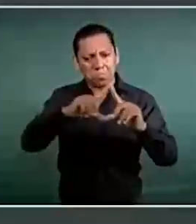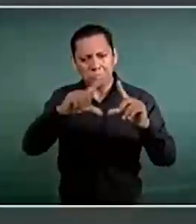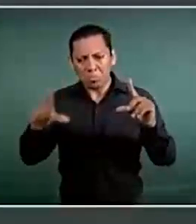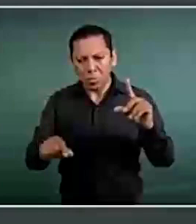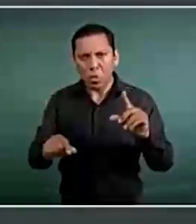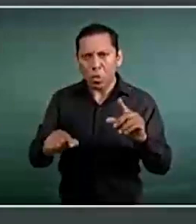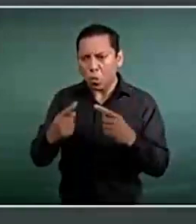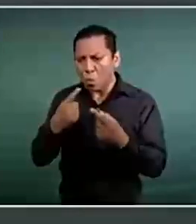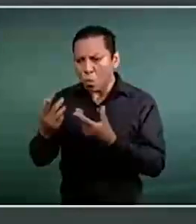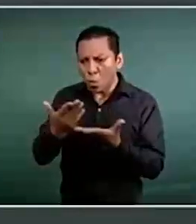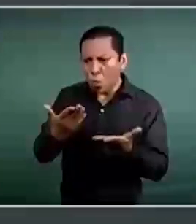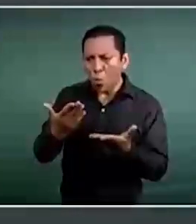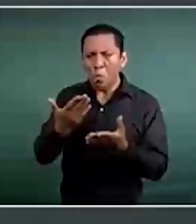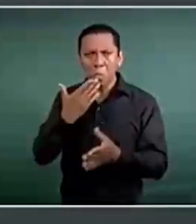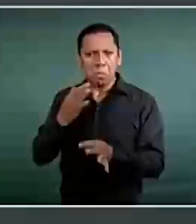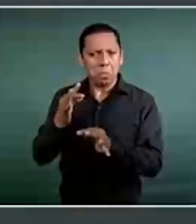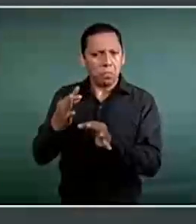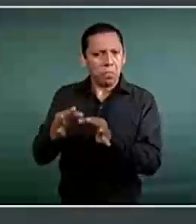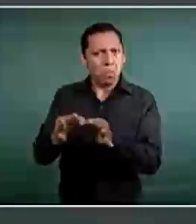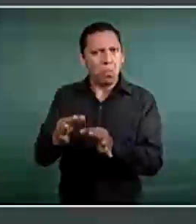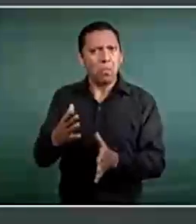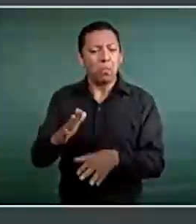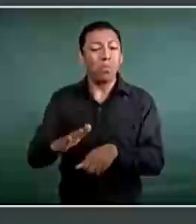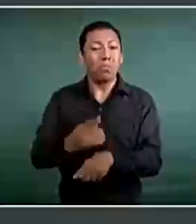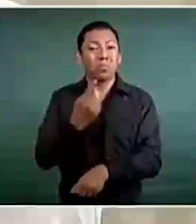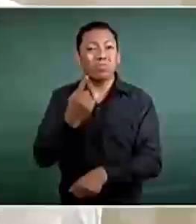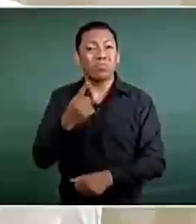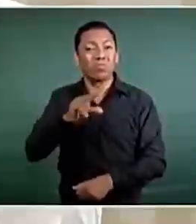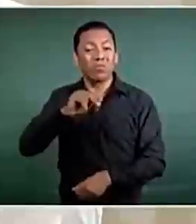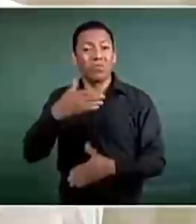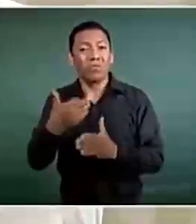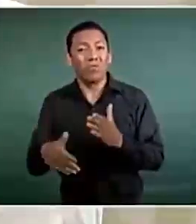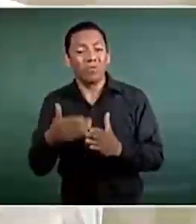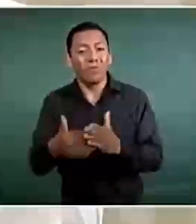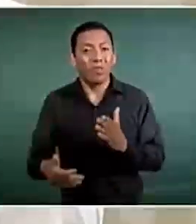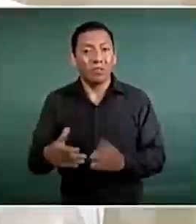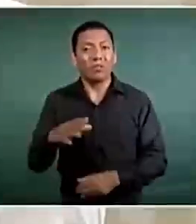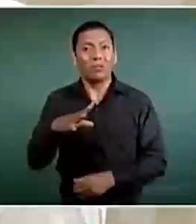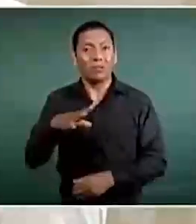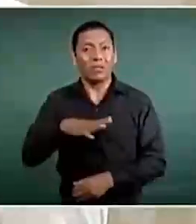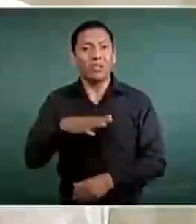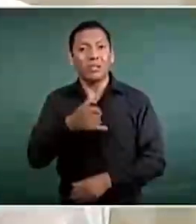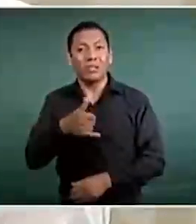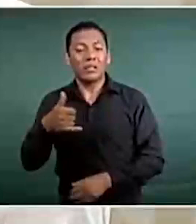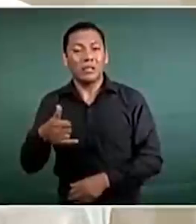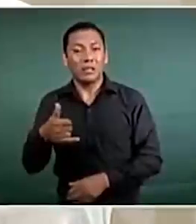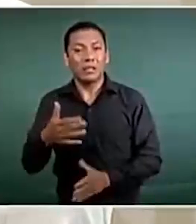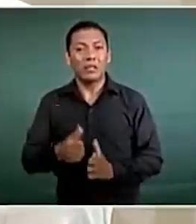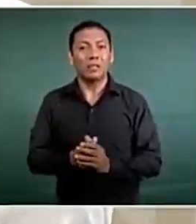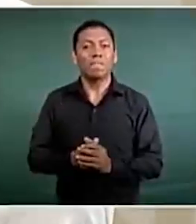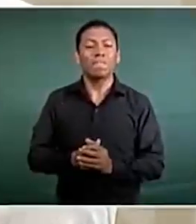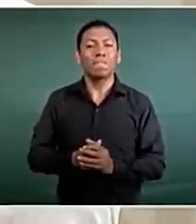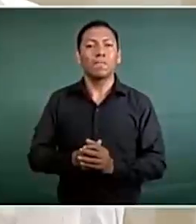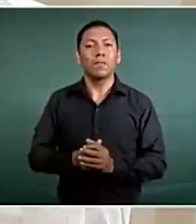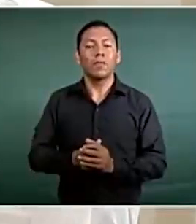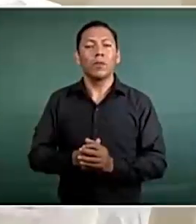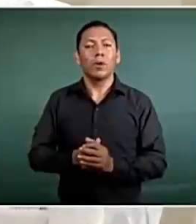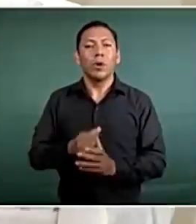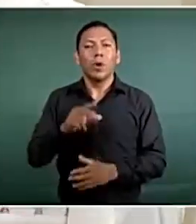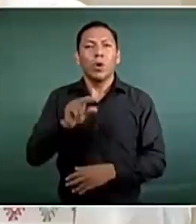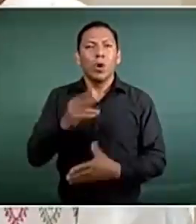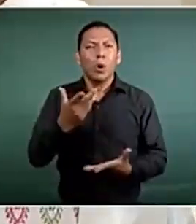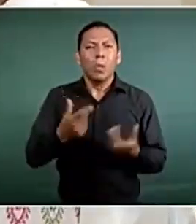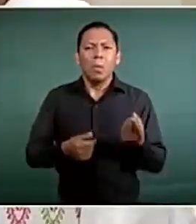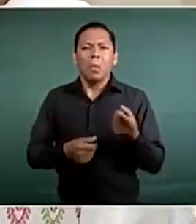porque no faltan y no mandan